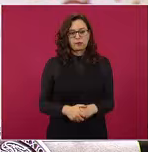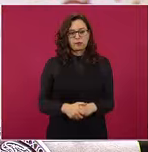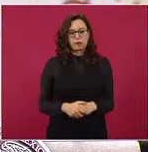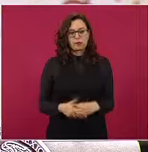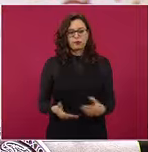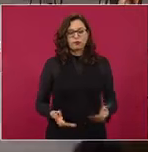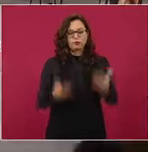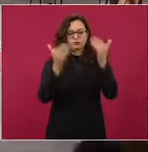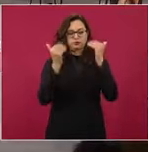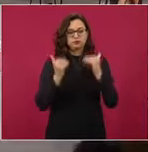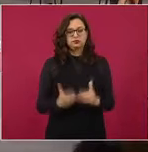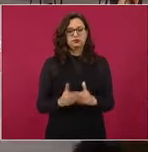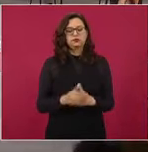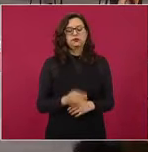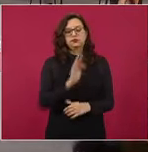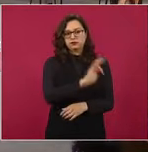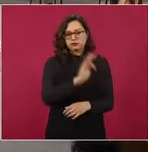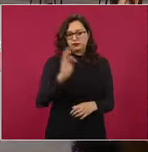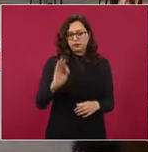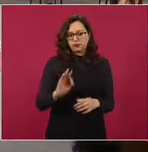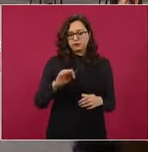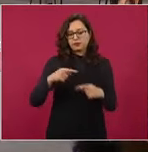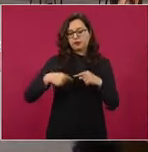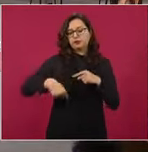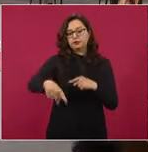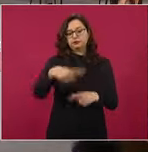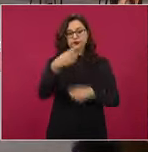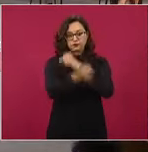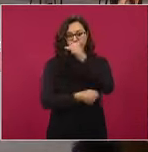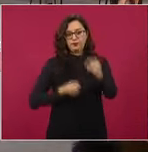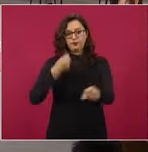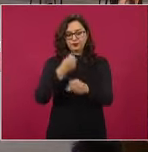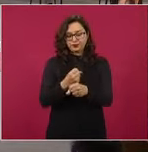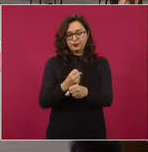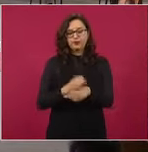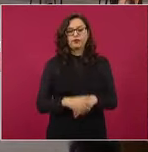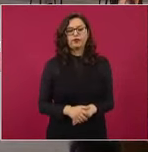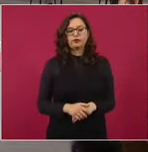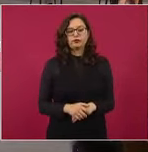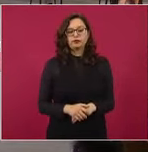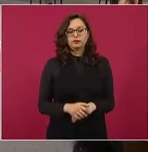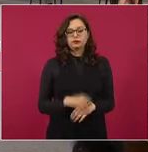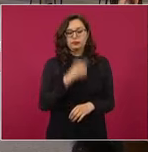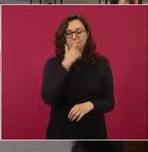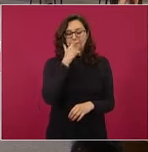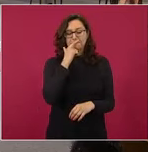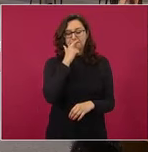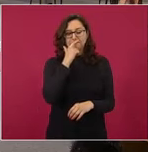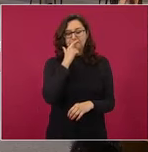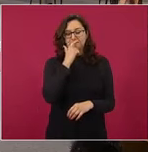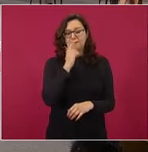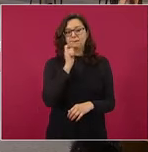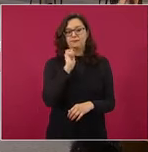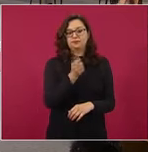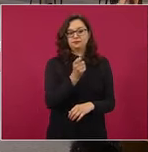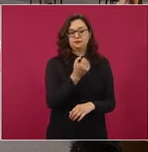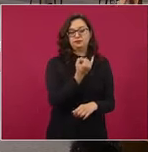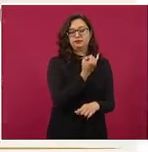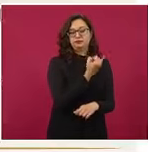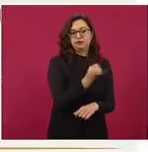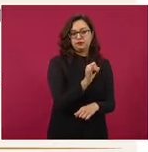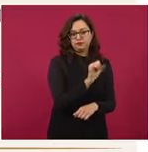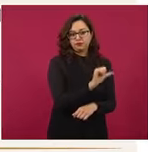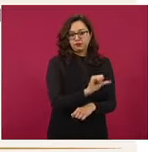Este es nuestro calendario de pagos para todo el año, es decir, en el caso de educación básica, en el mes